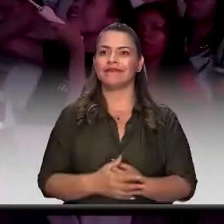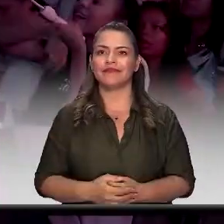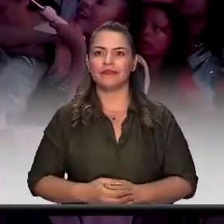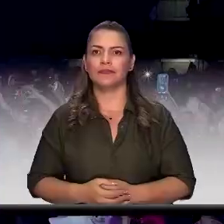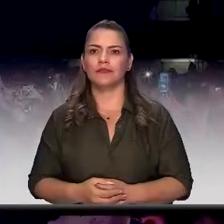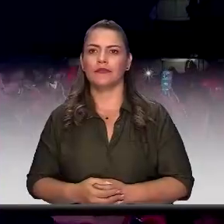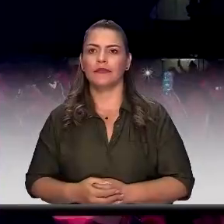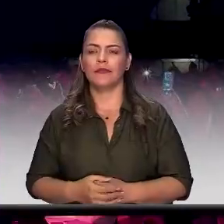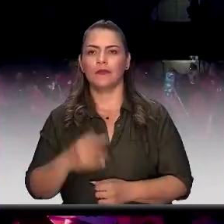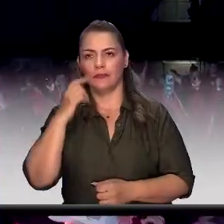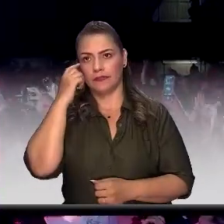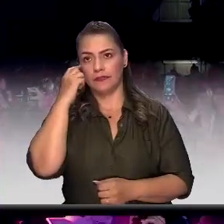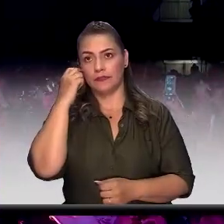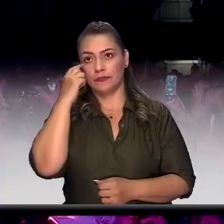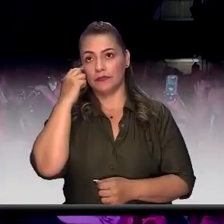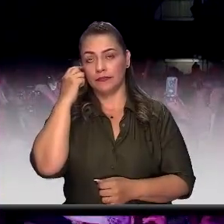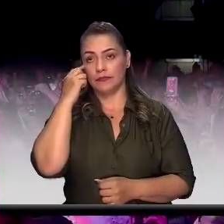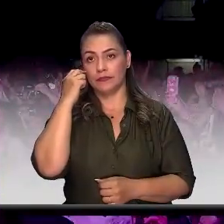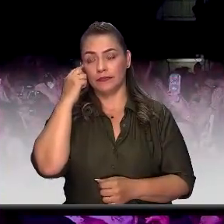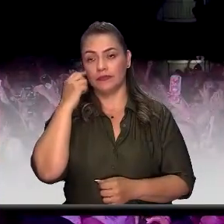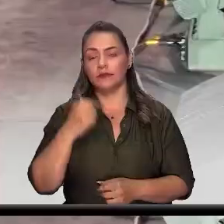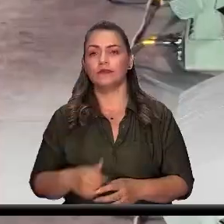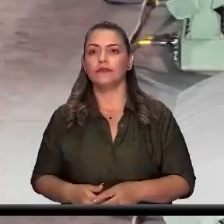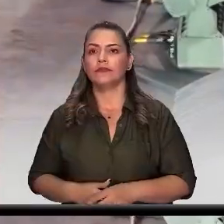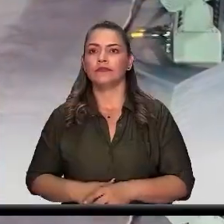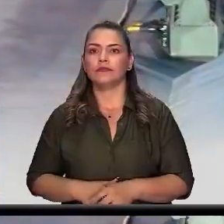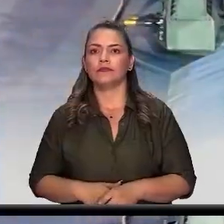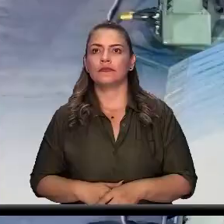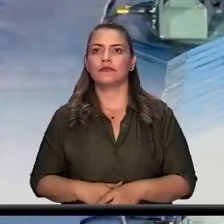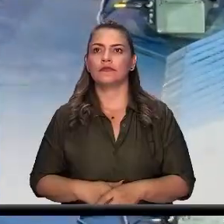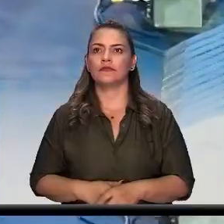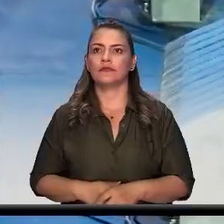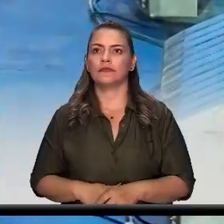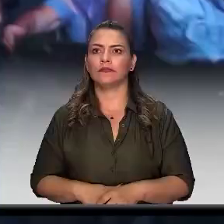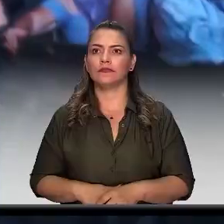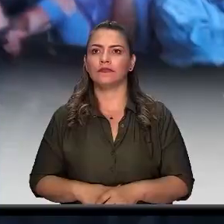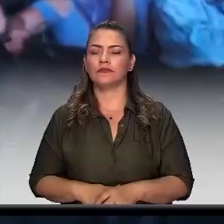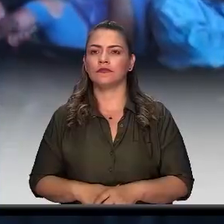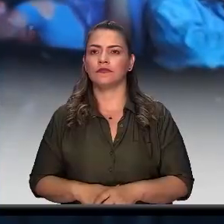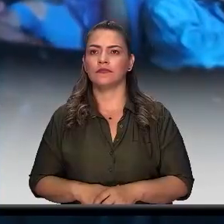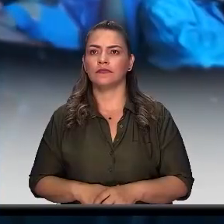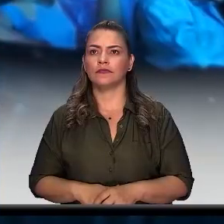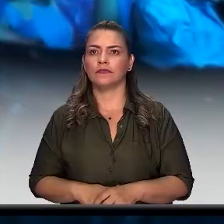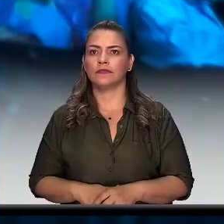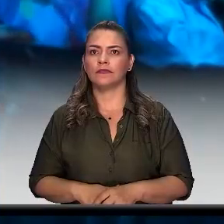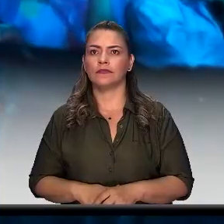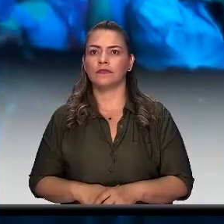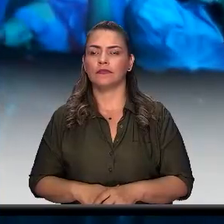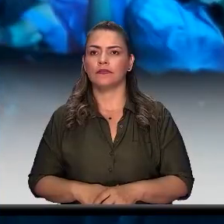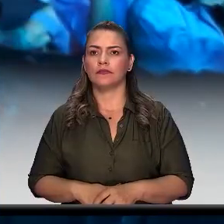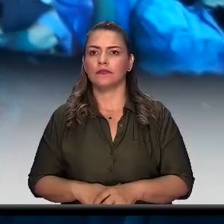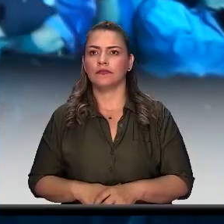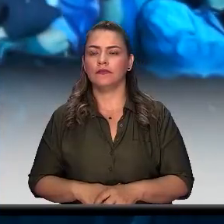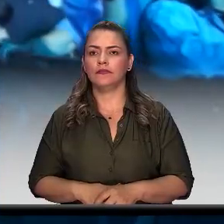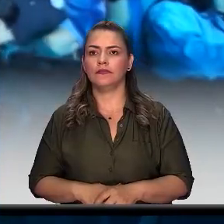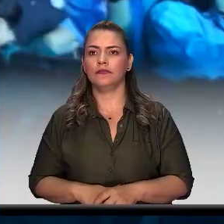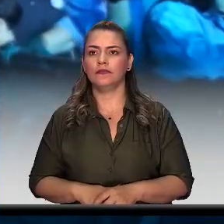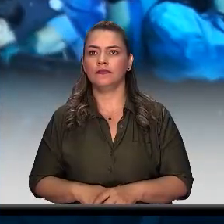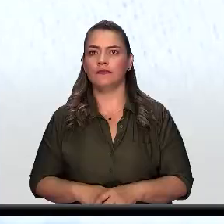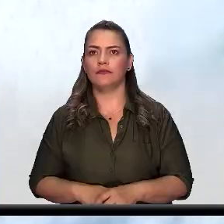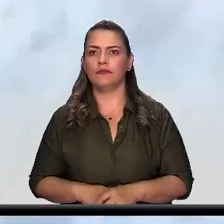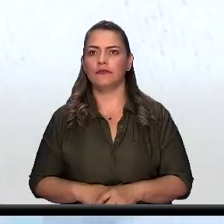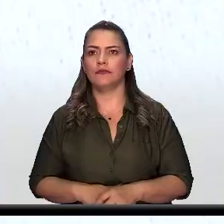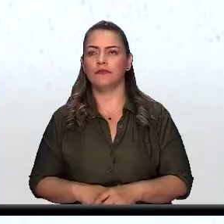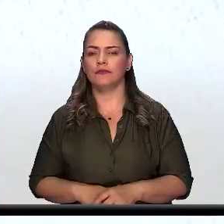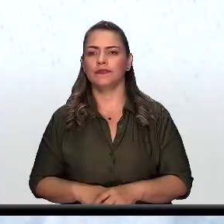entregarme no quiero alegarme de tu corazón tú llegaste a mí para salvarme y a mi